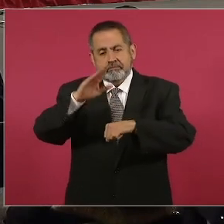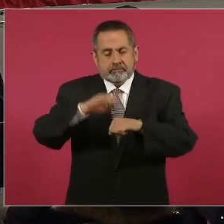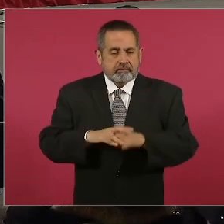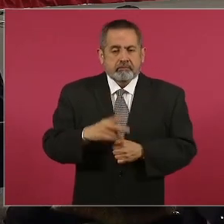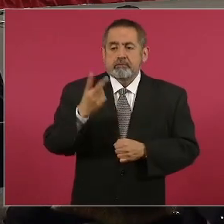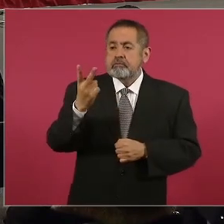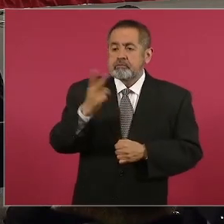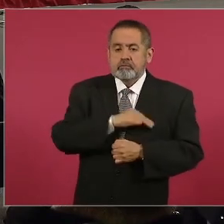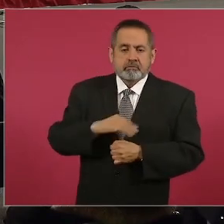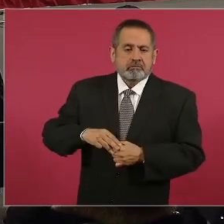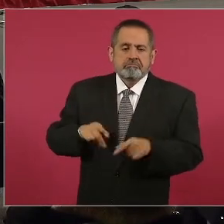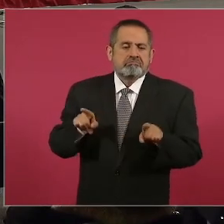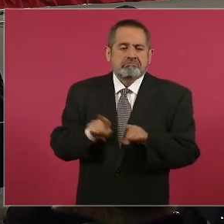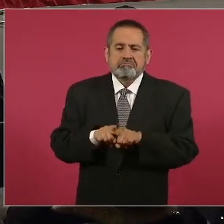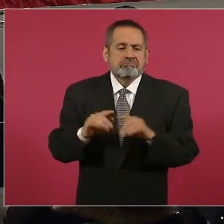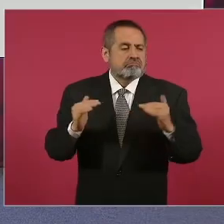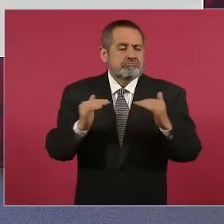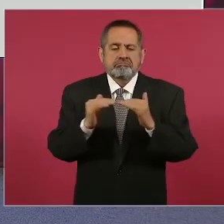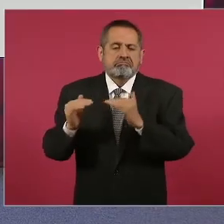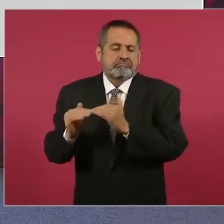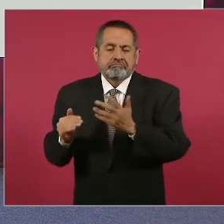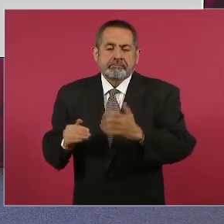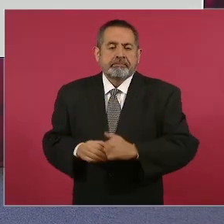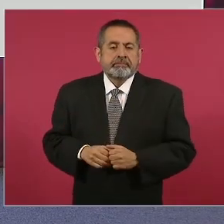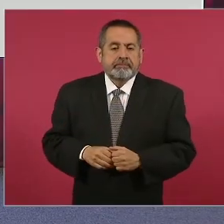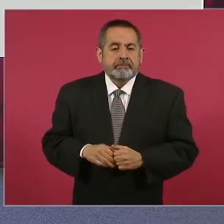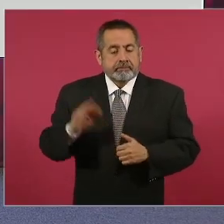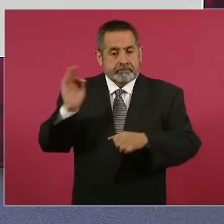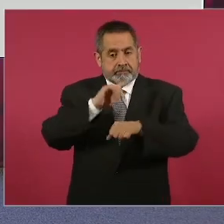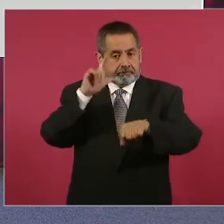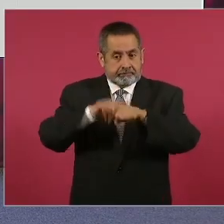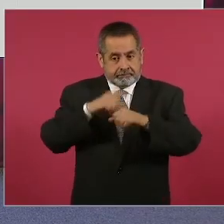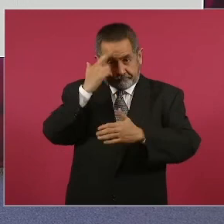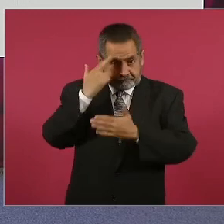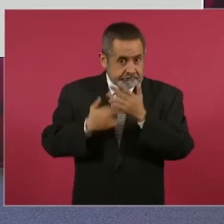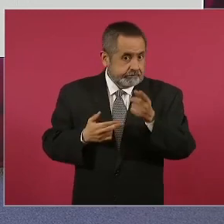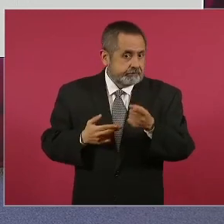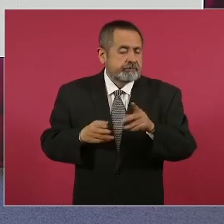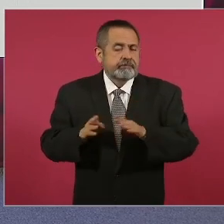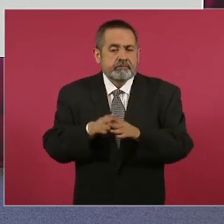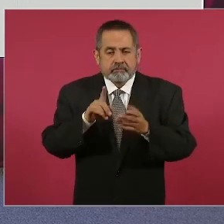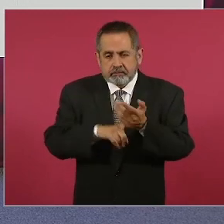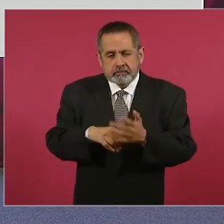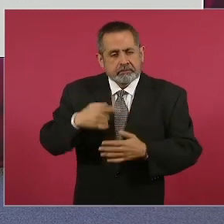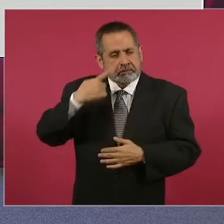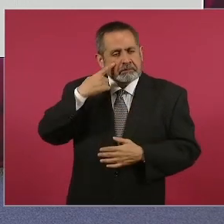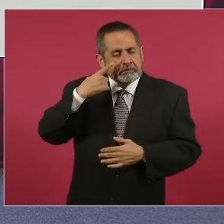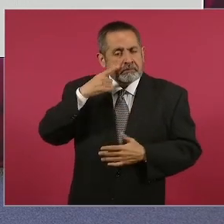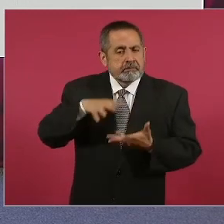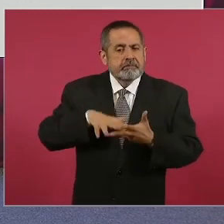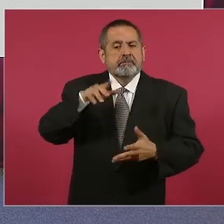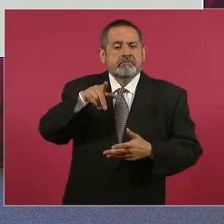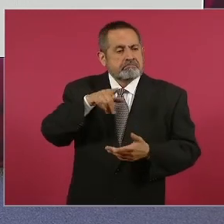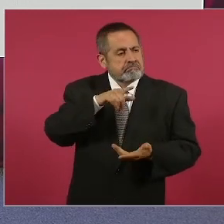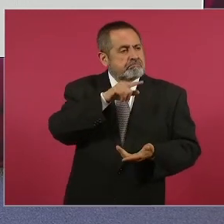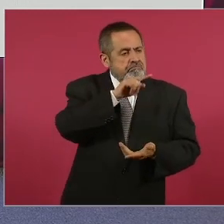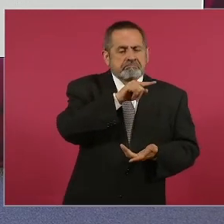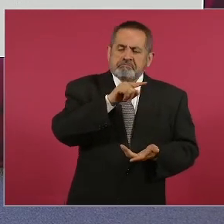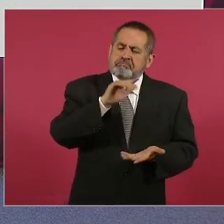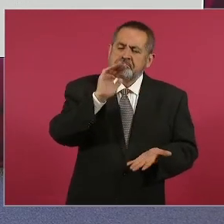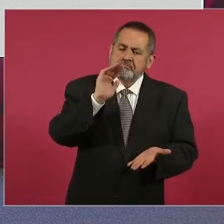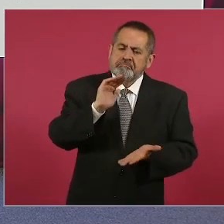cambios. Adelante. En los delitos del fuero común, en la mayoría se registraron reducciones